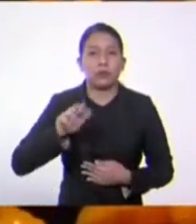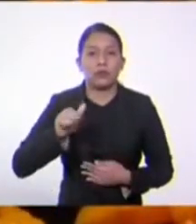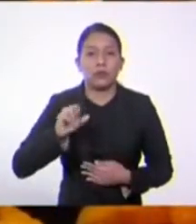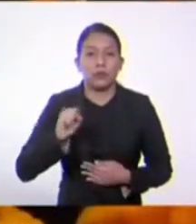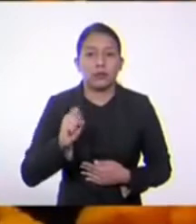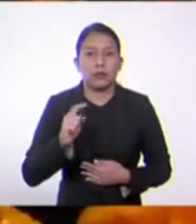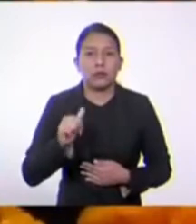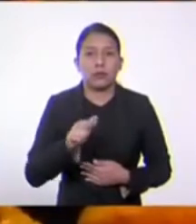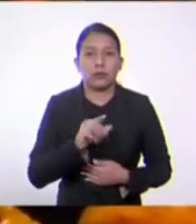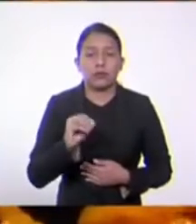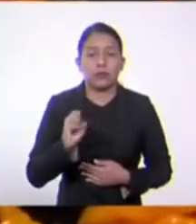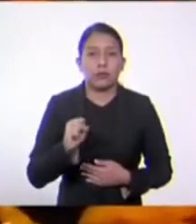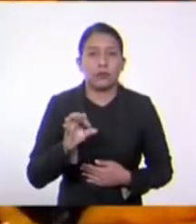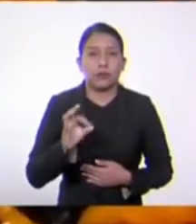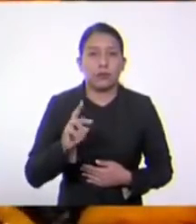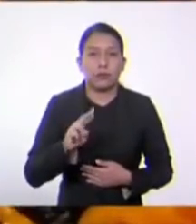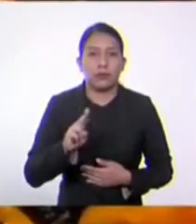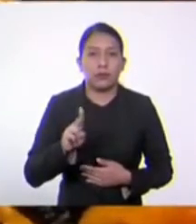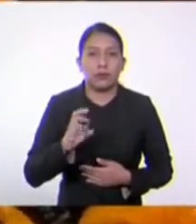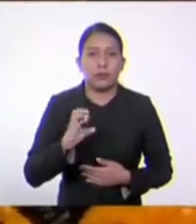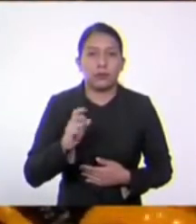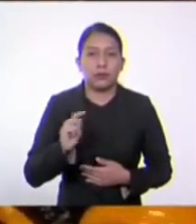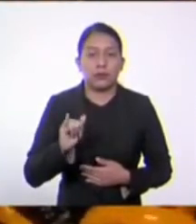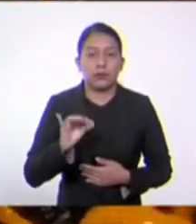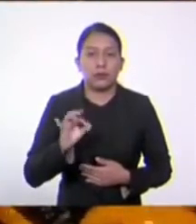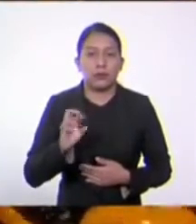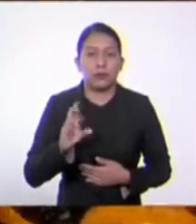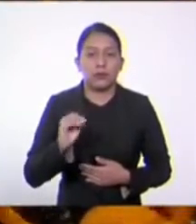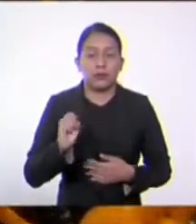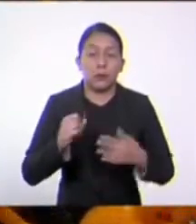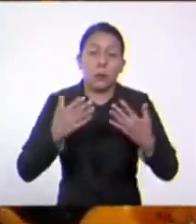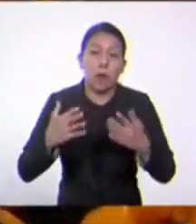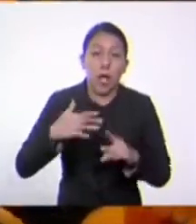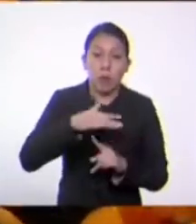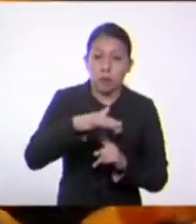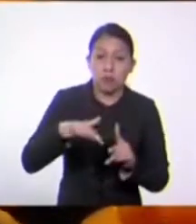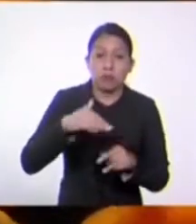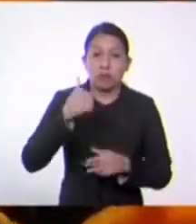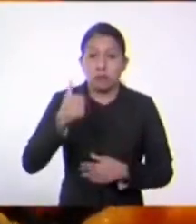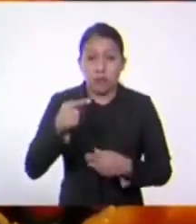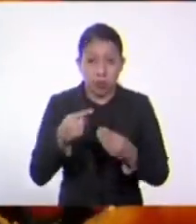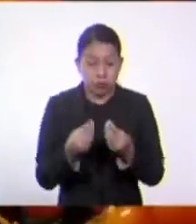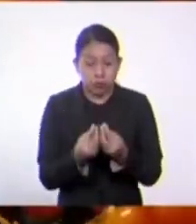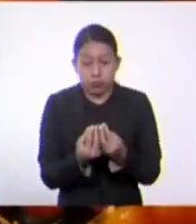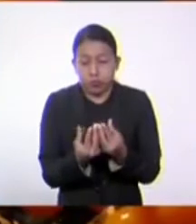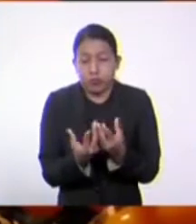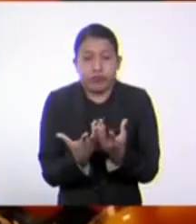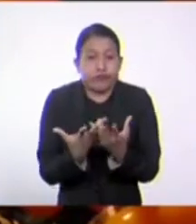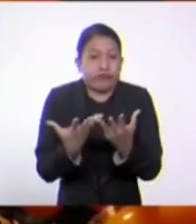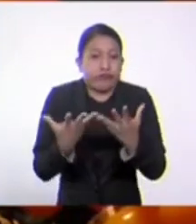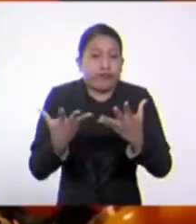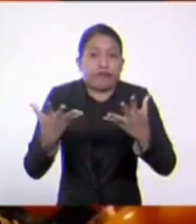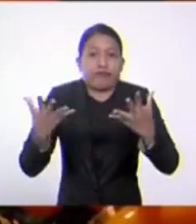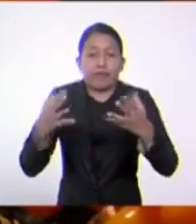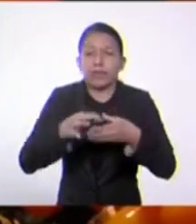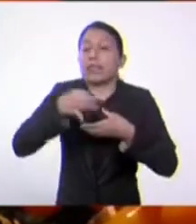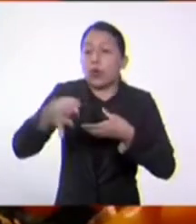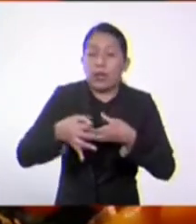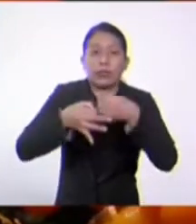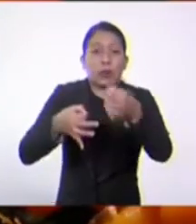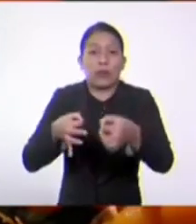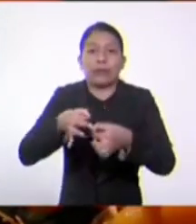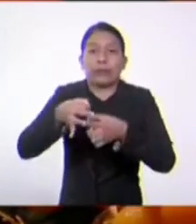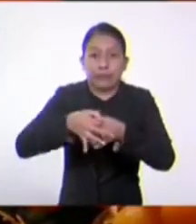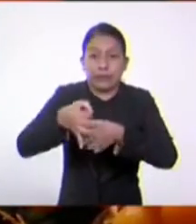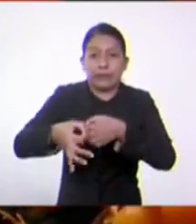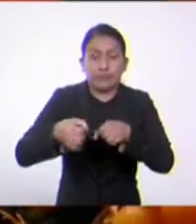fructíferos, aunque también en condiciones favorables, las esporas germinan y liberan células flageladas